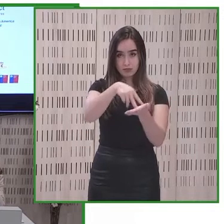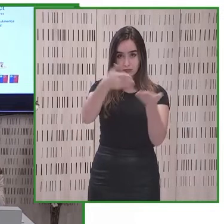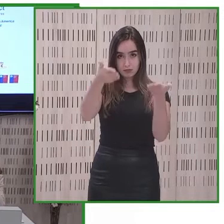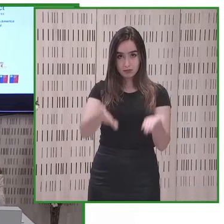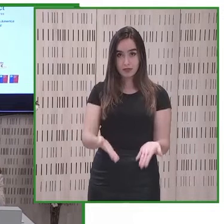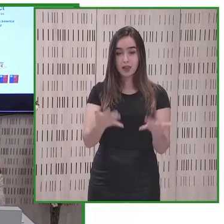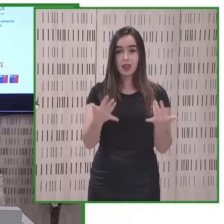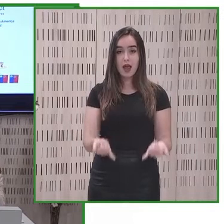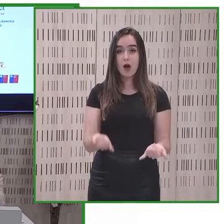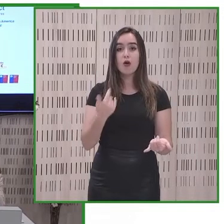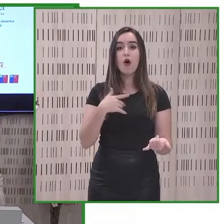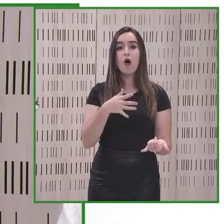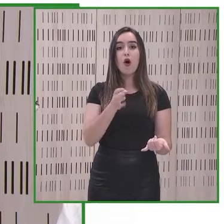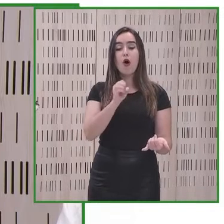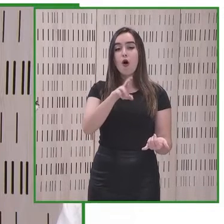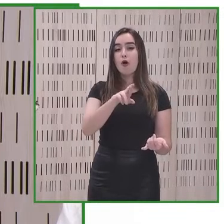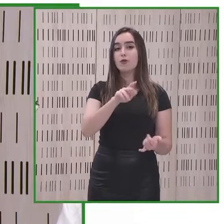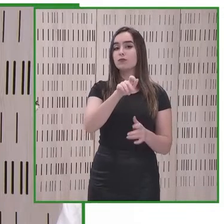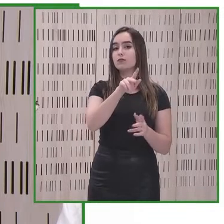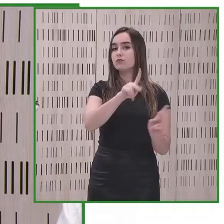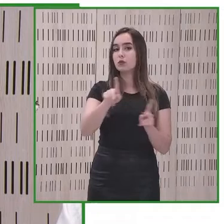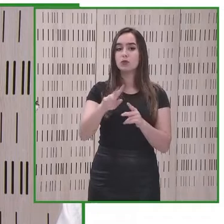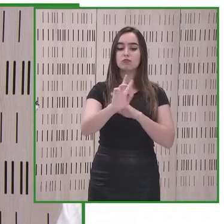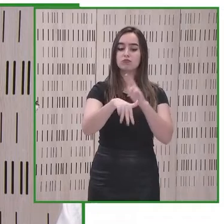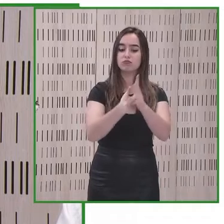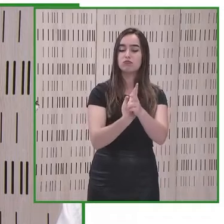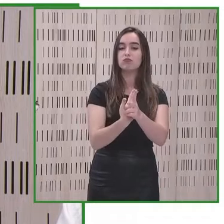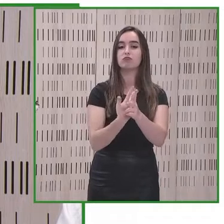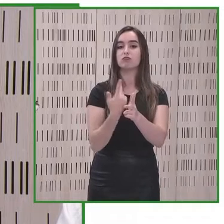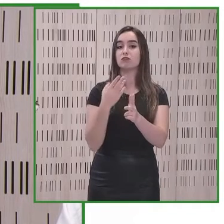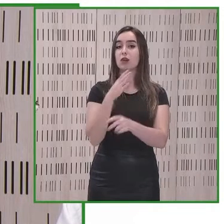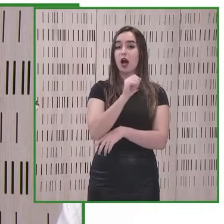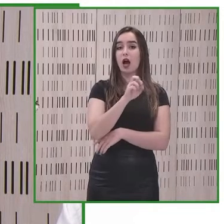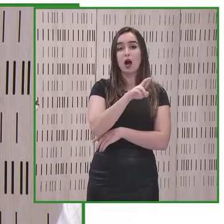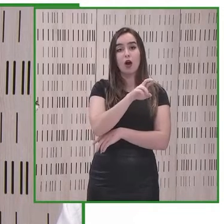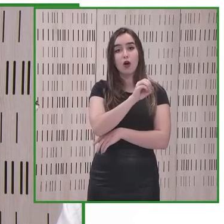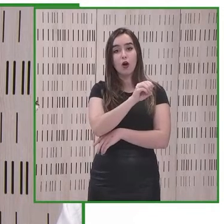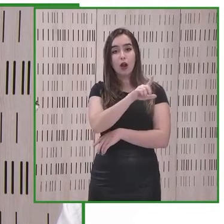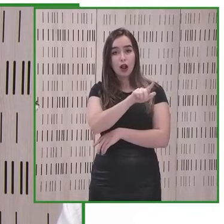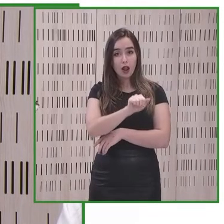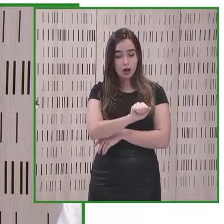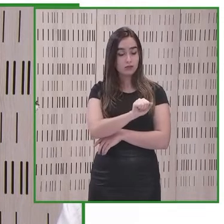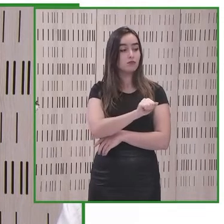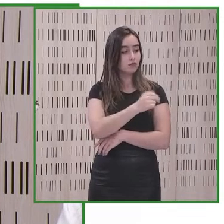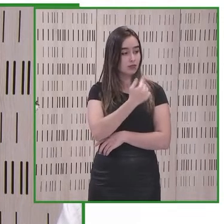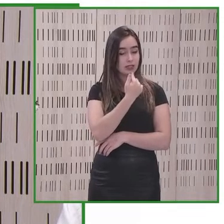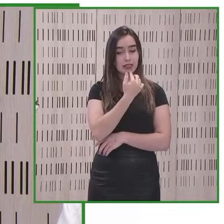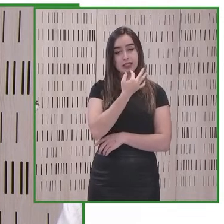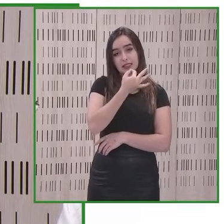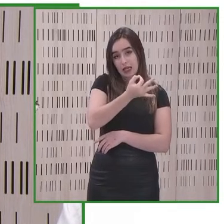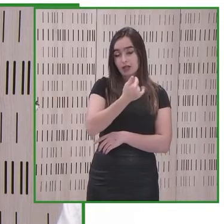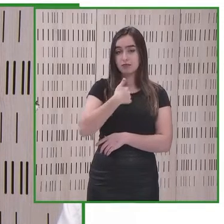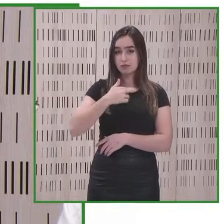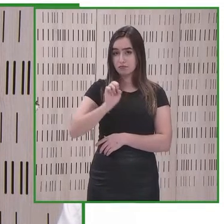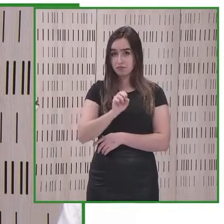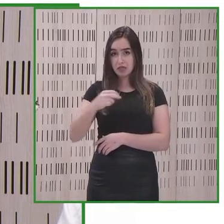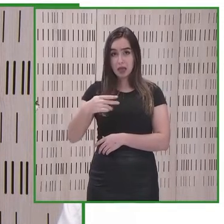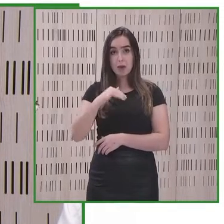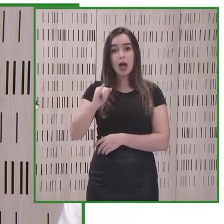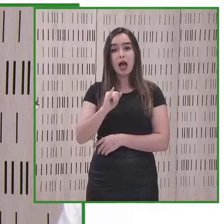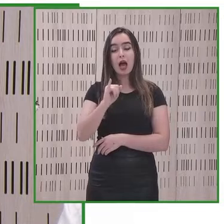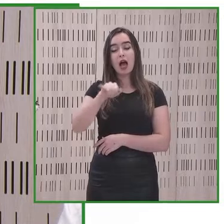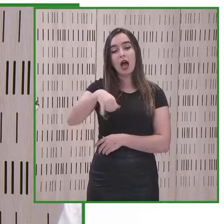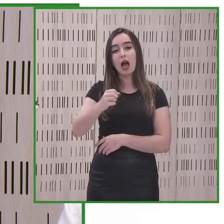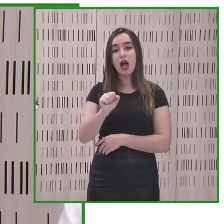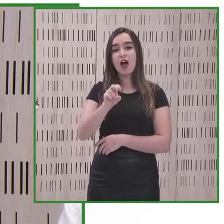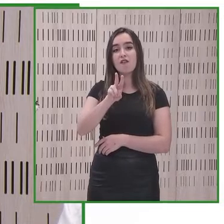a través de streaming como bien ha comentado carola bueno yo me llamo javier guémez soy un hombre de tez